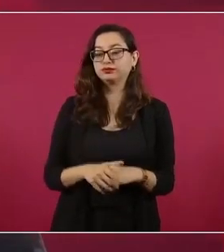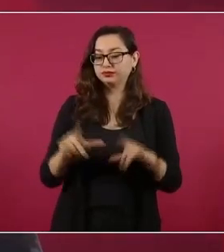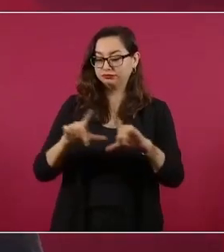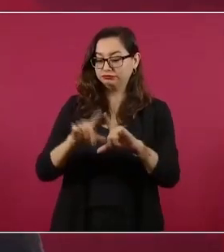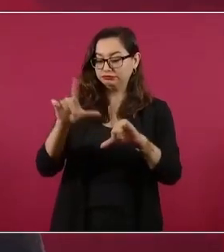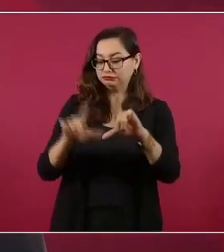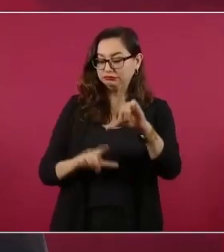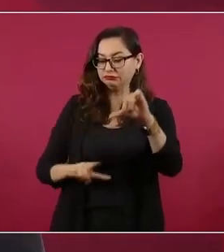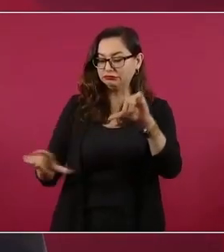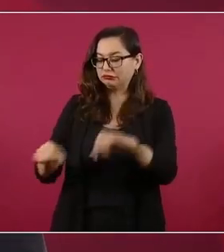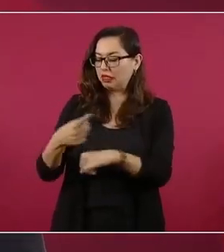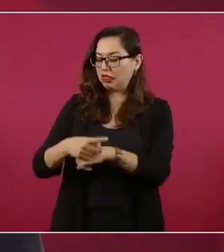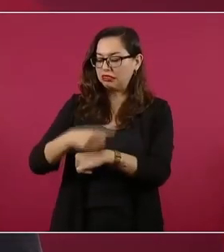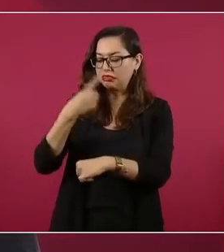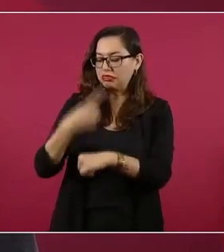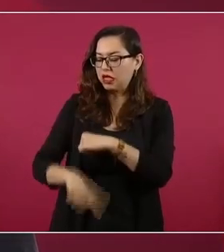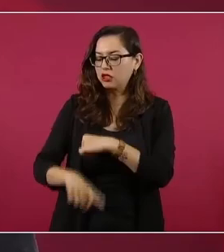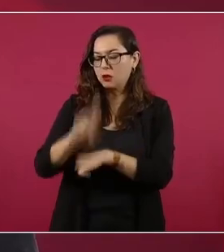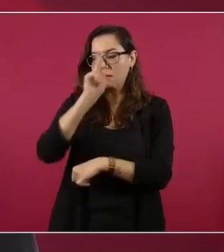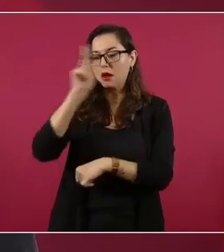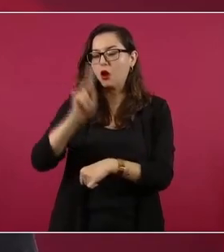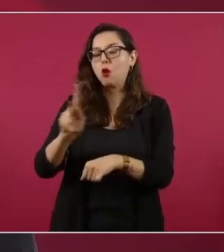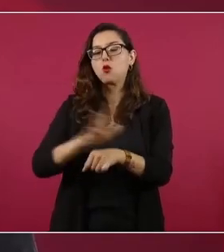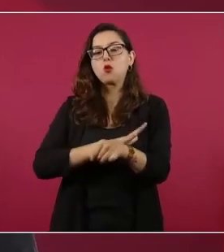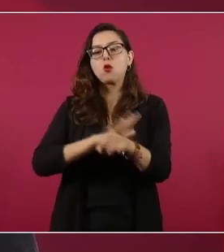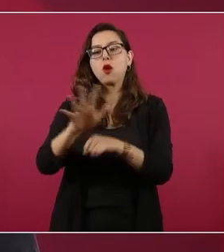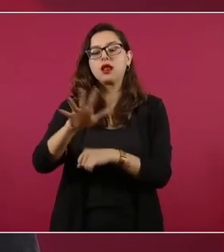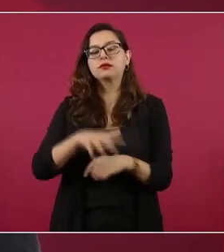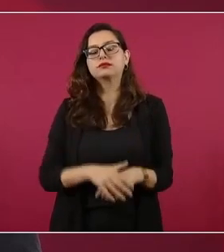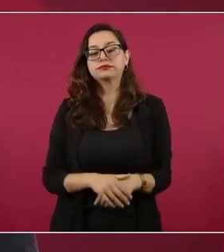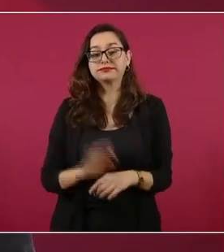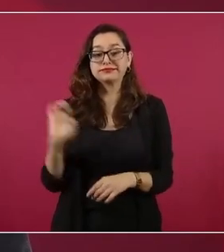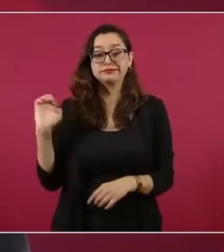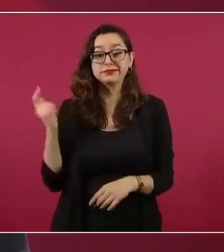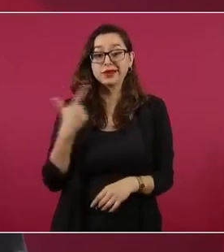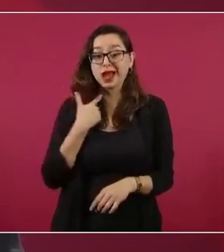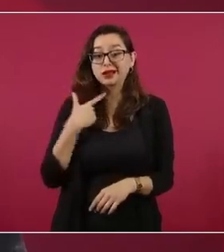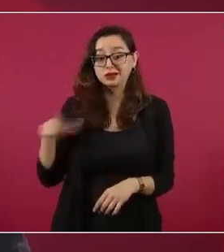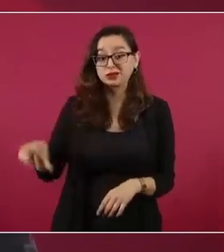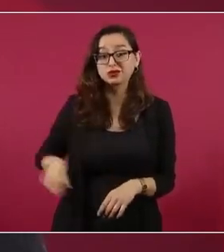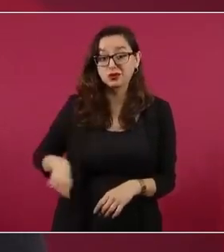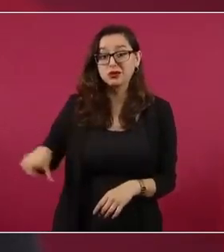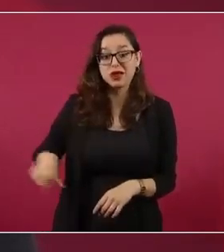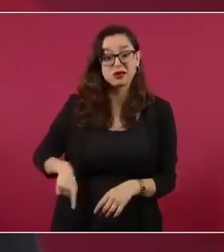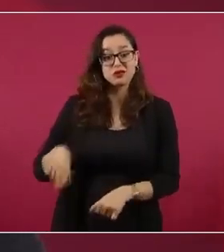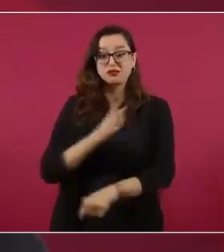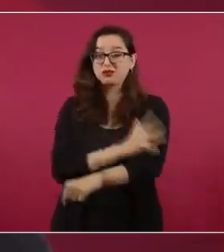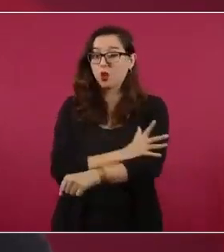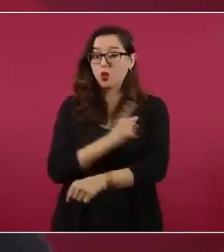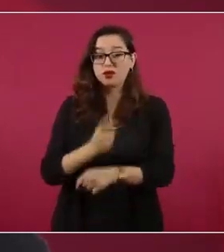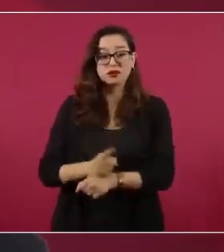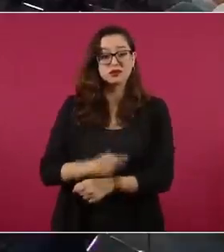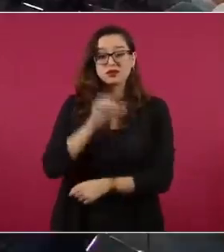deshonestidad de los gobernantes y que la clave de todo,